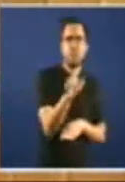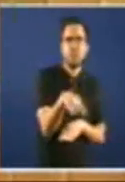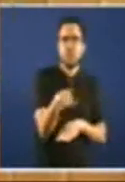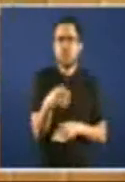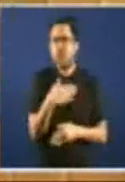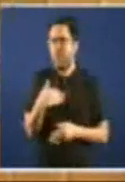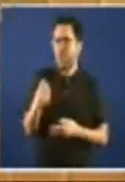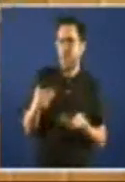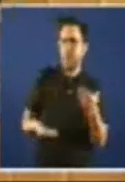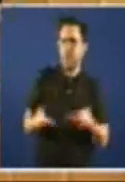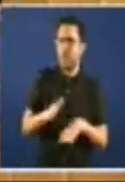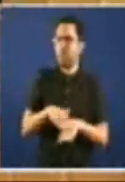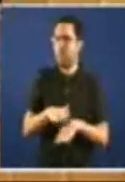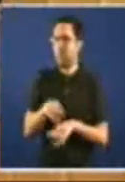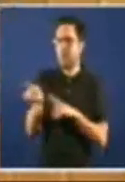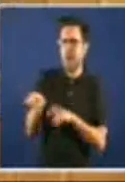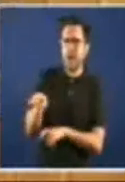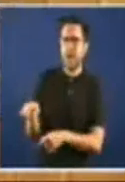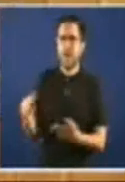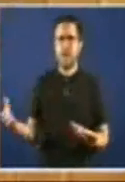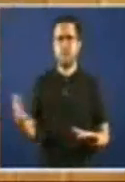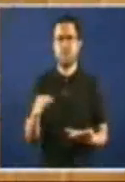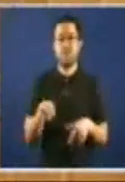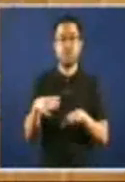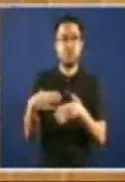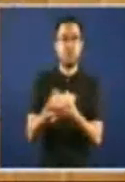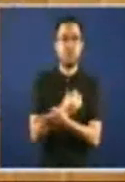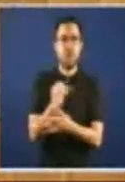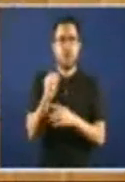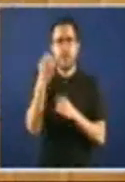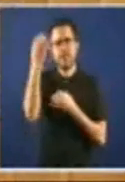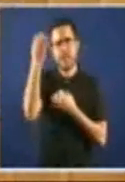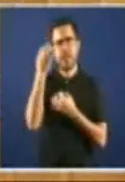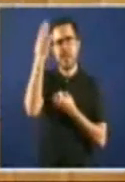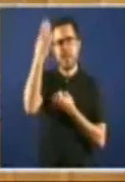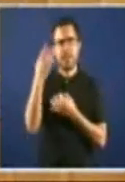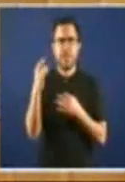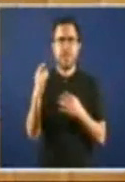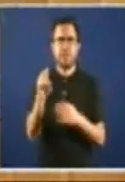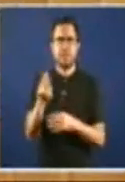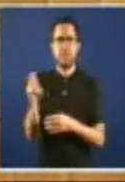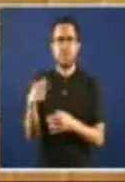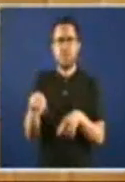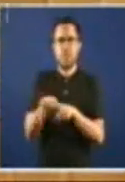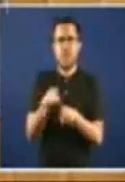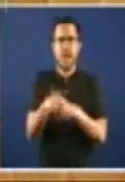como van Todas estas iniciativas Do Partido Popular Está claro Que o único que buscan É Igual que fallo Igape Dar a xudas Pero depois Non